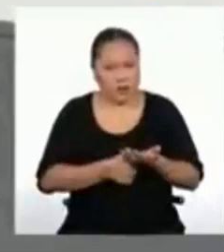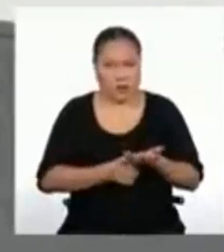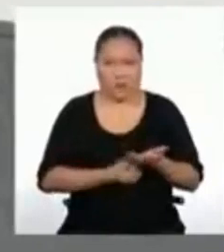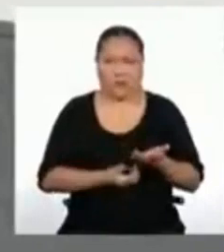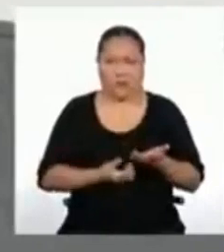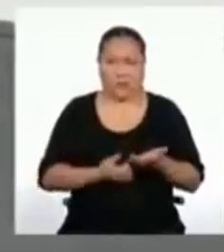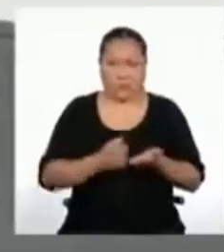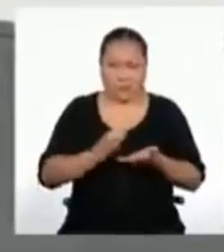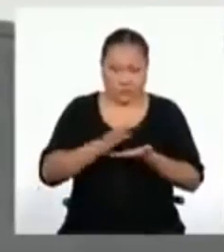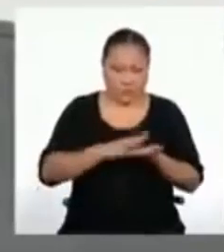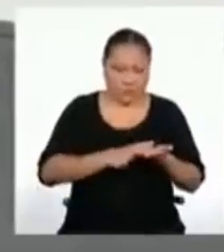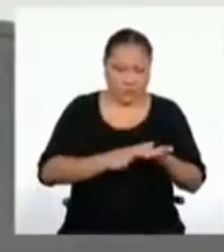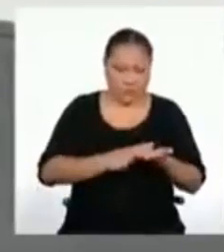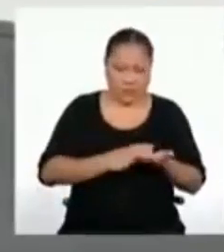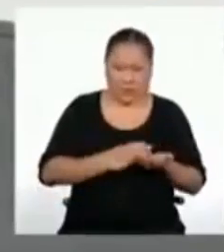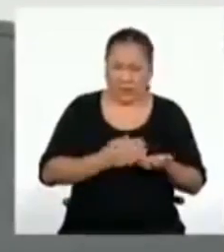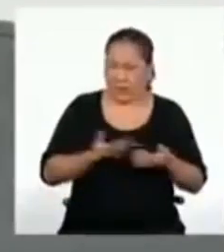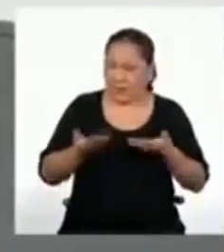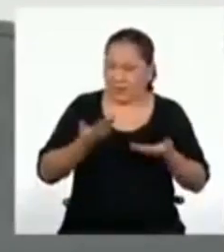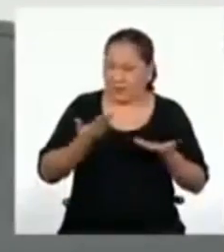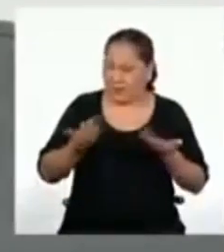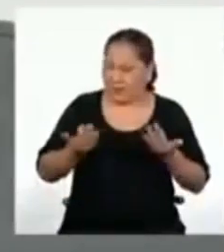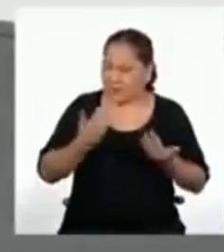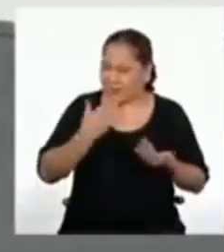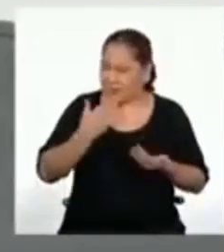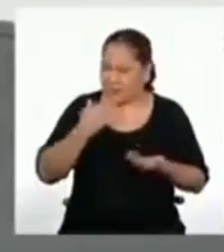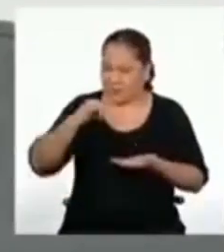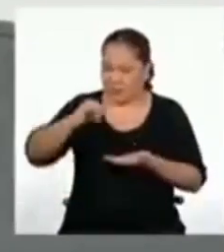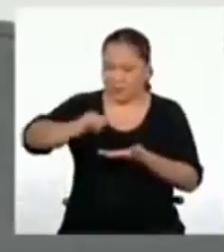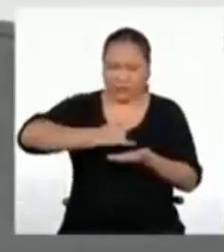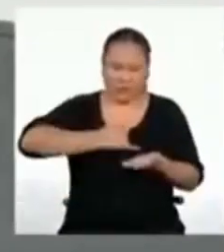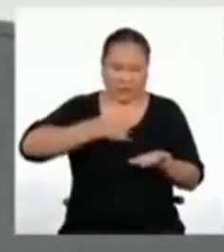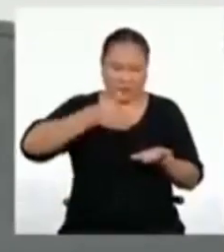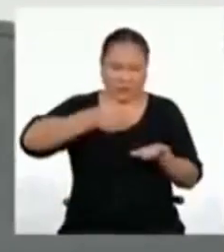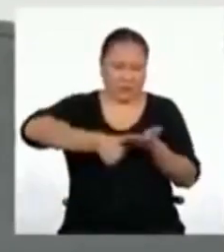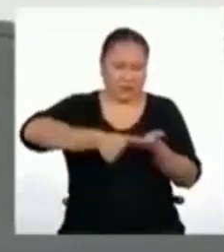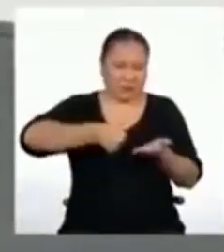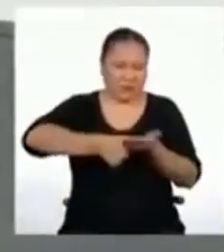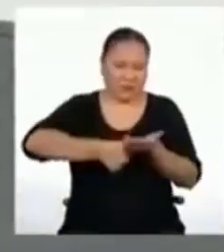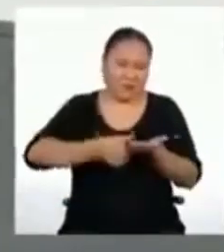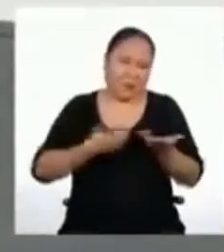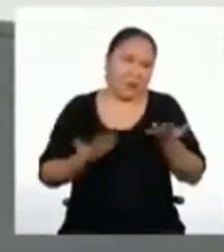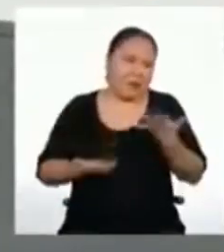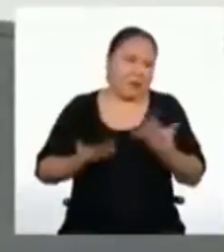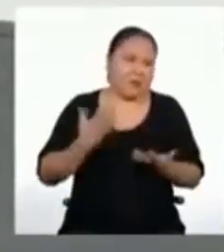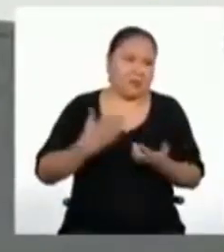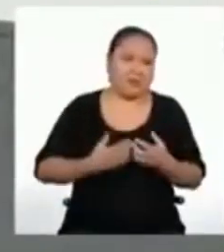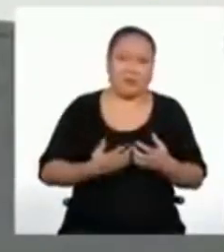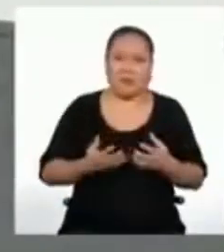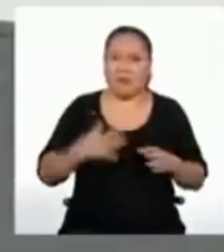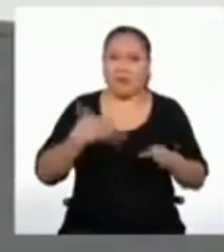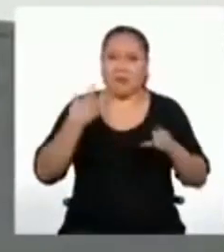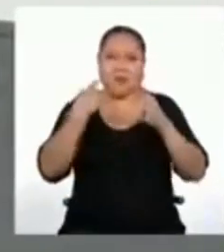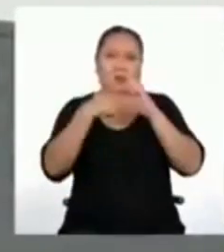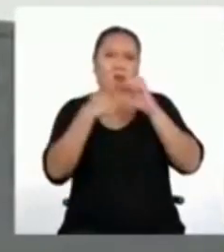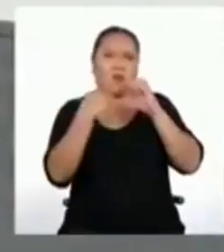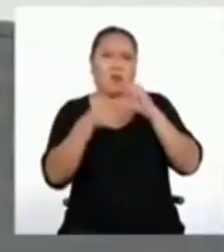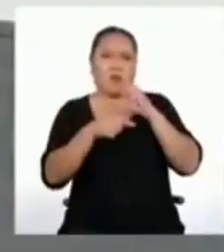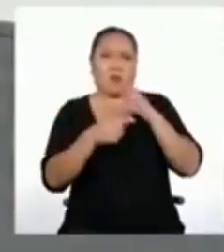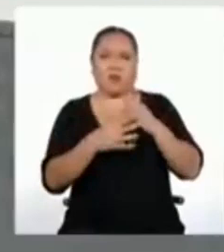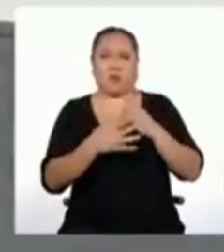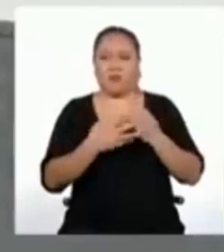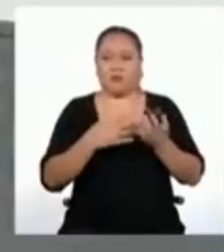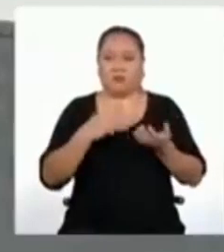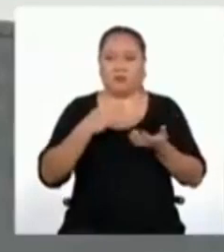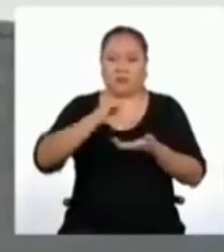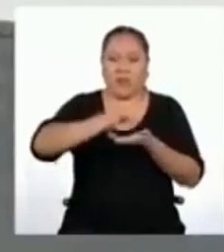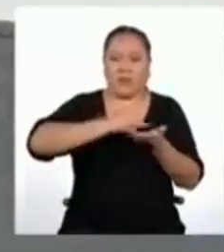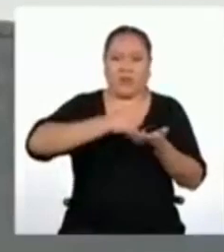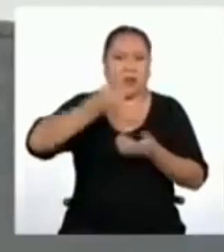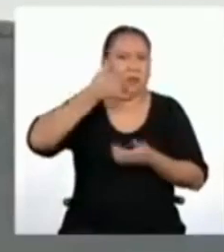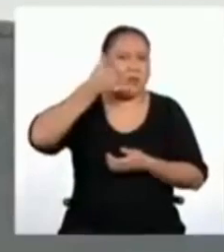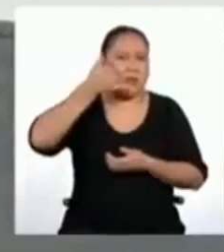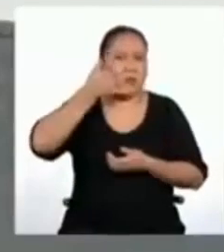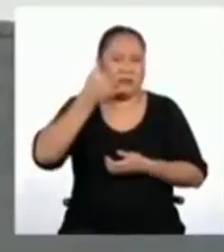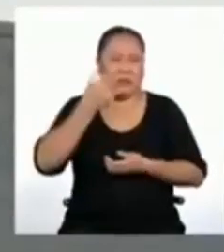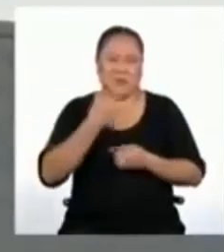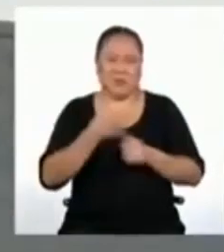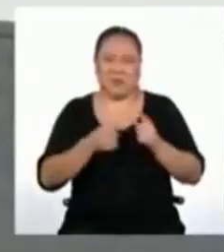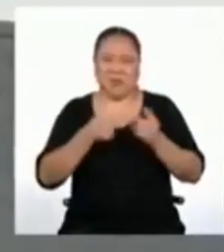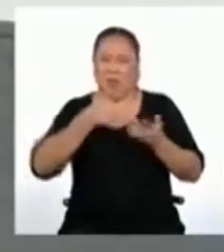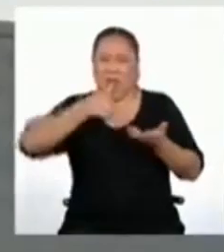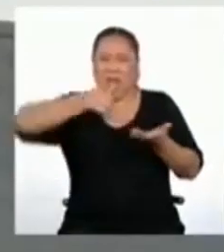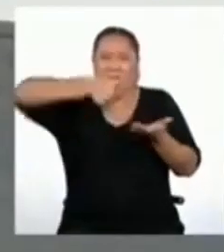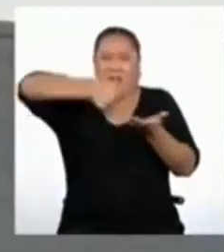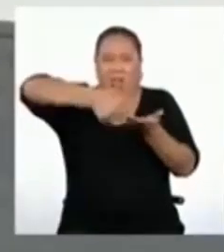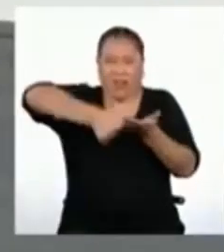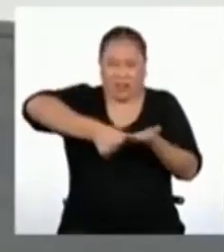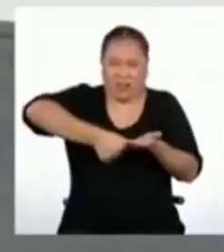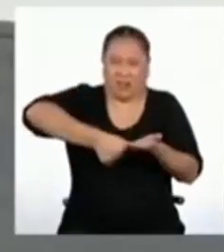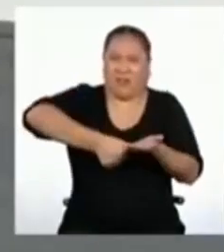¿Quién manda cartas en estos tiempos? Digo, pudieron enviarme un correo electrónico, un mensaje de texto, pero una carta...